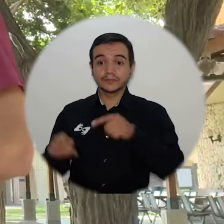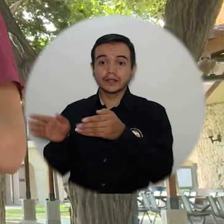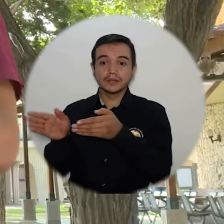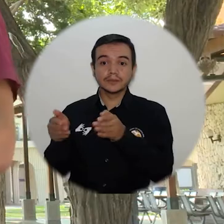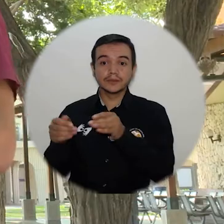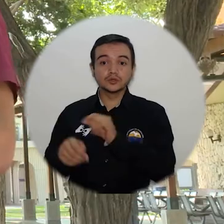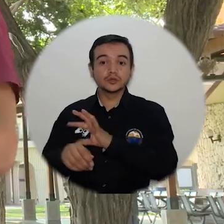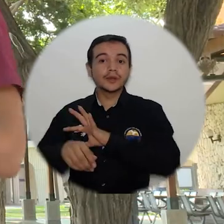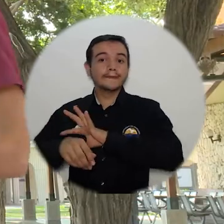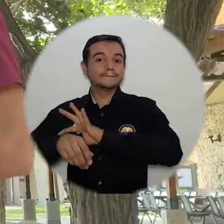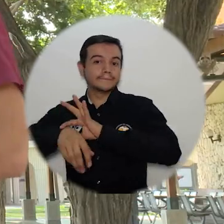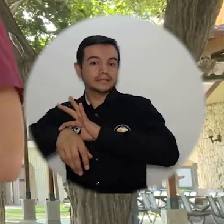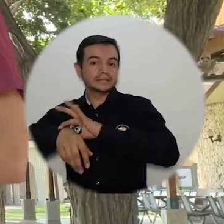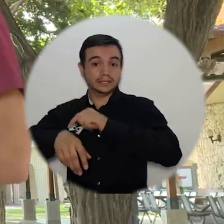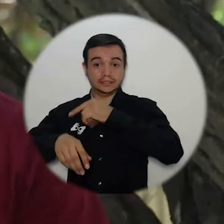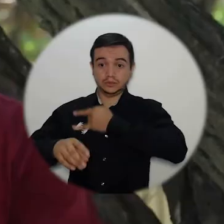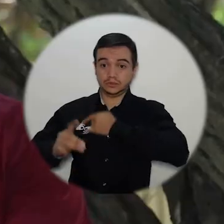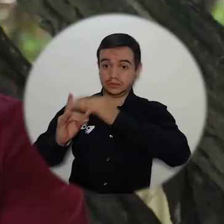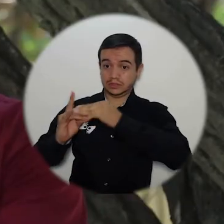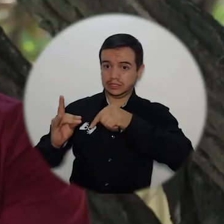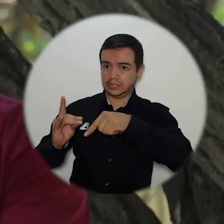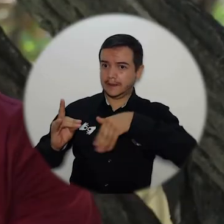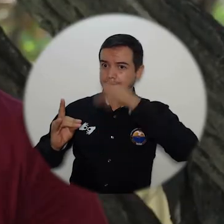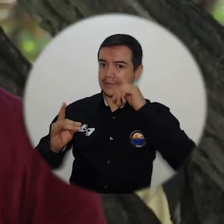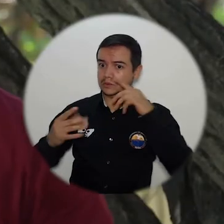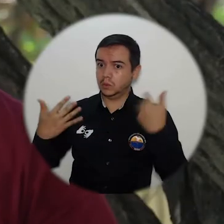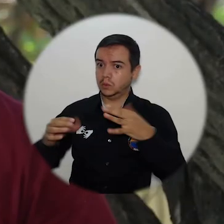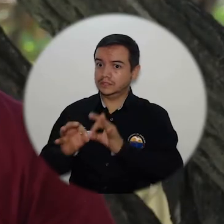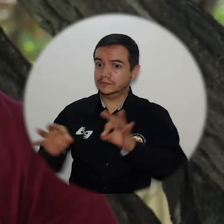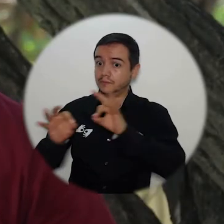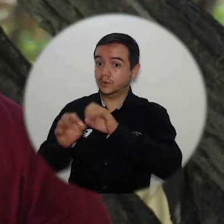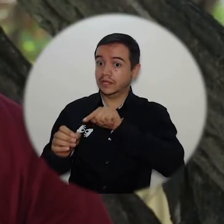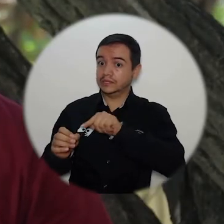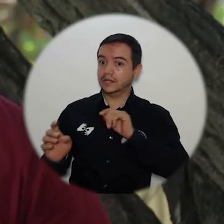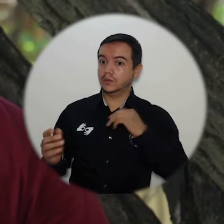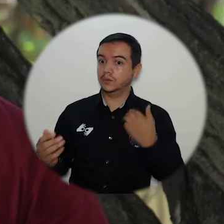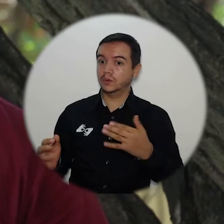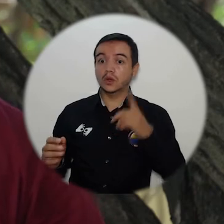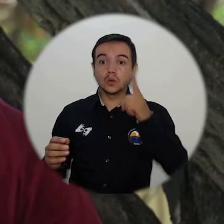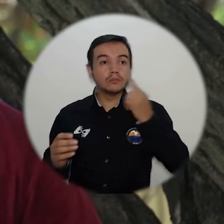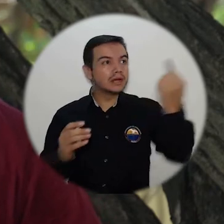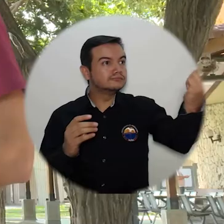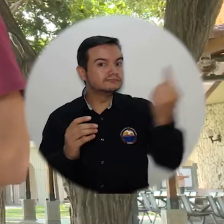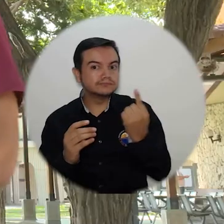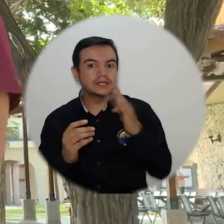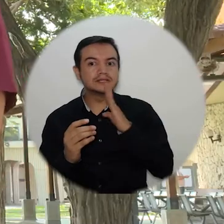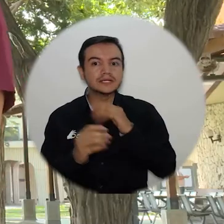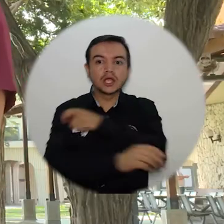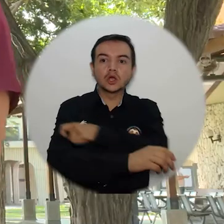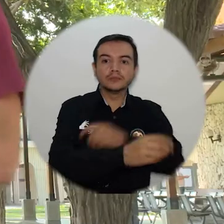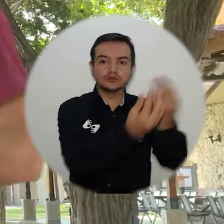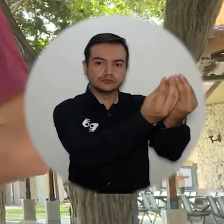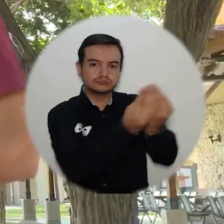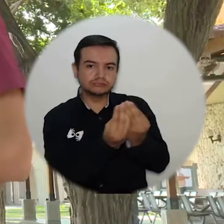El programa de Medicina de la Universidad del Magdalena cumplió con la etapa más crucial en el camino hacia el sueño de la acreditación de alta calidad al recibir